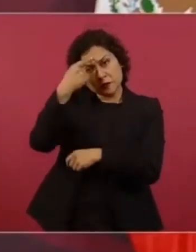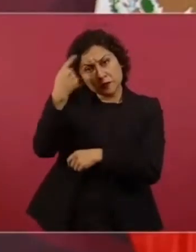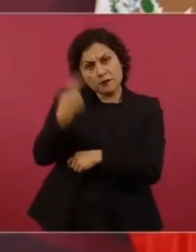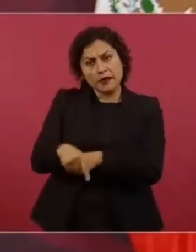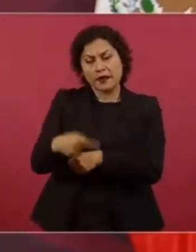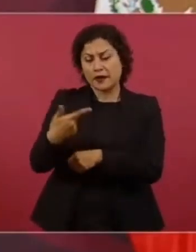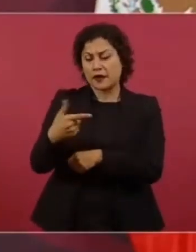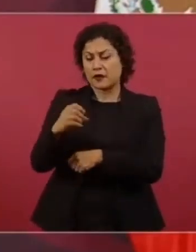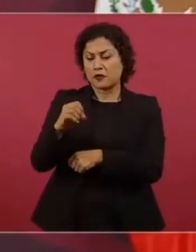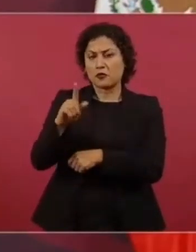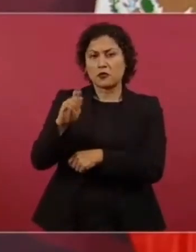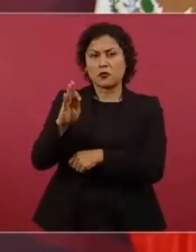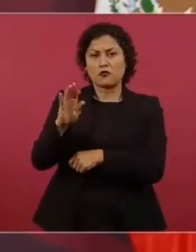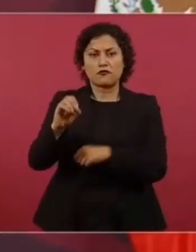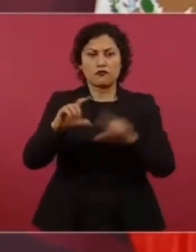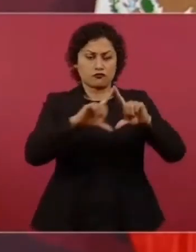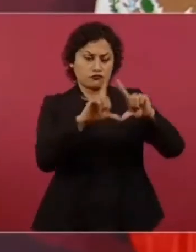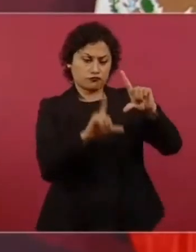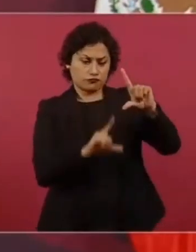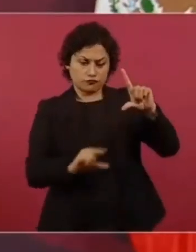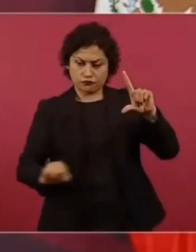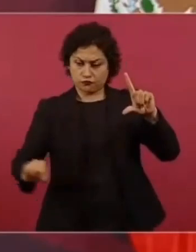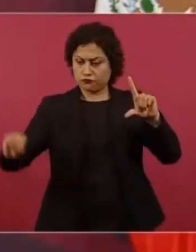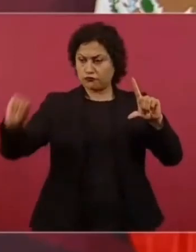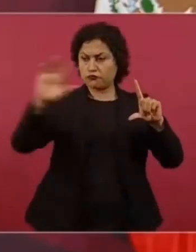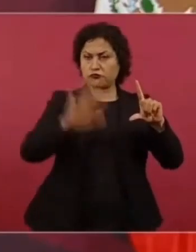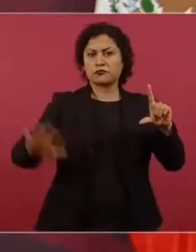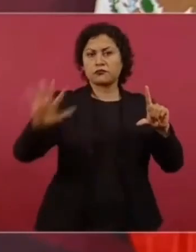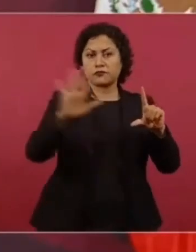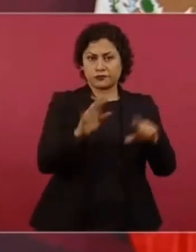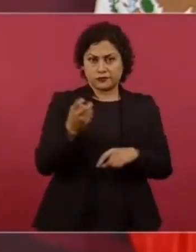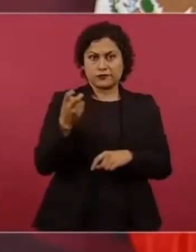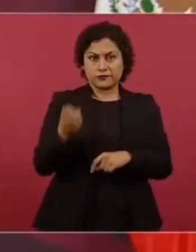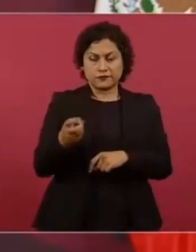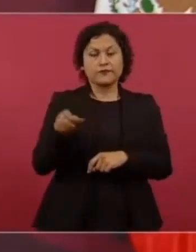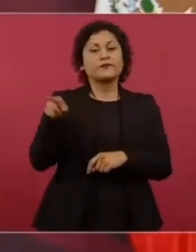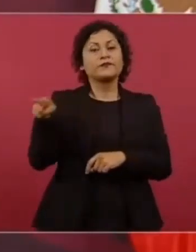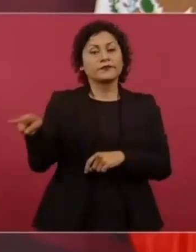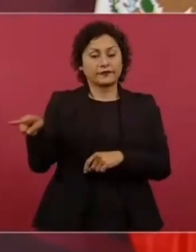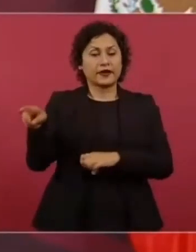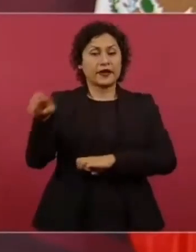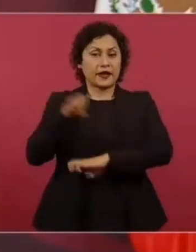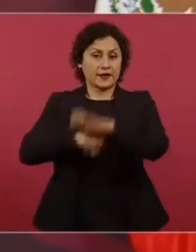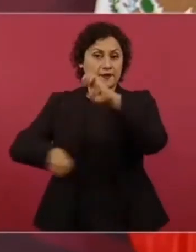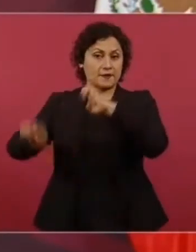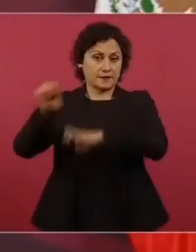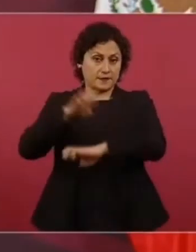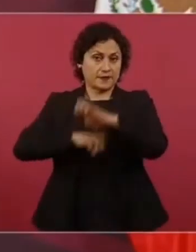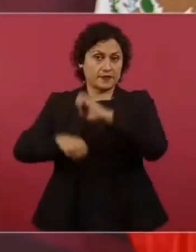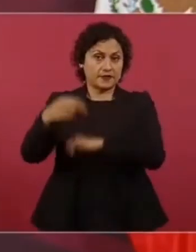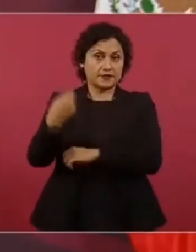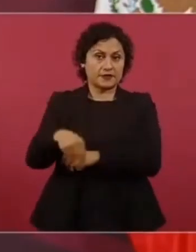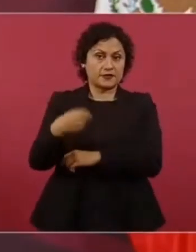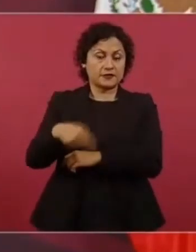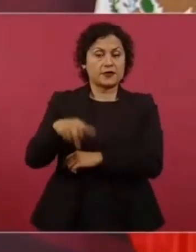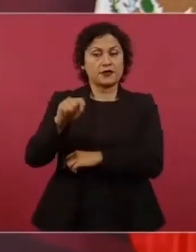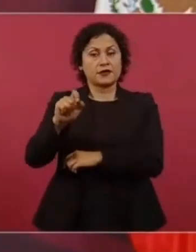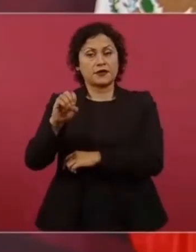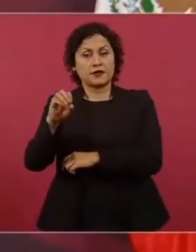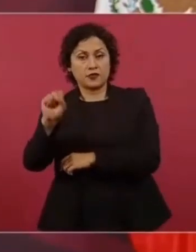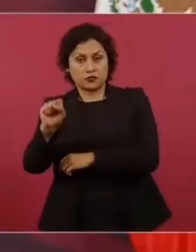campo, Sama, esta empresa se llama Talos,